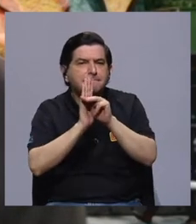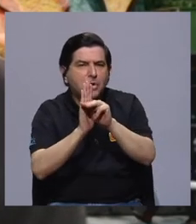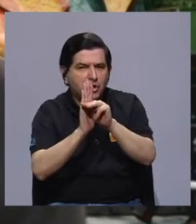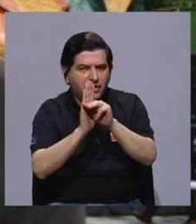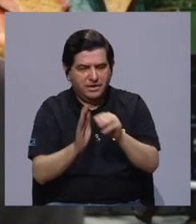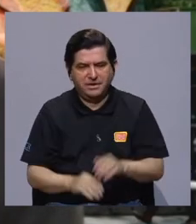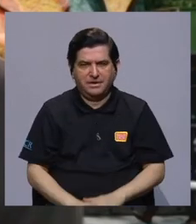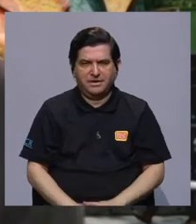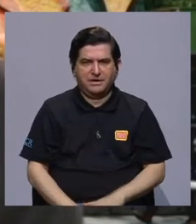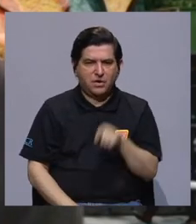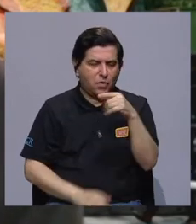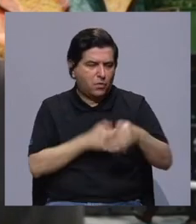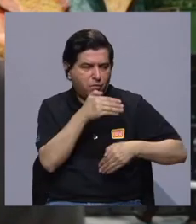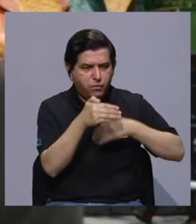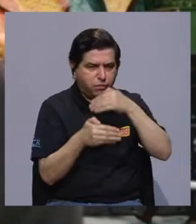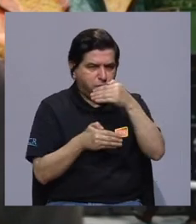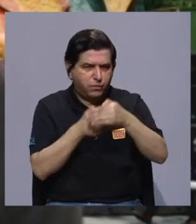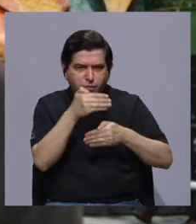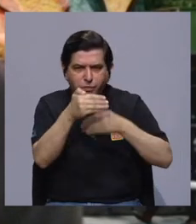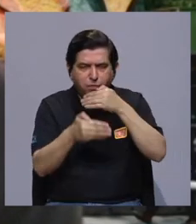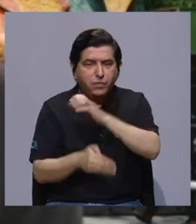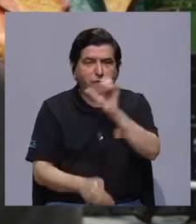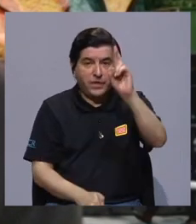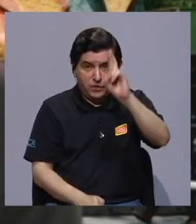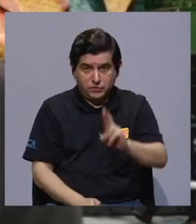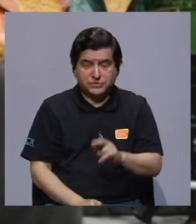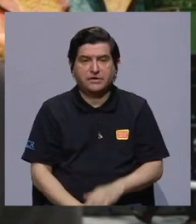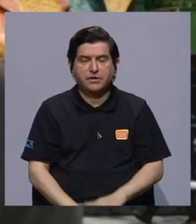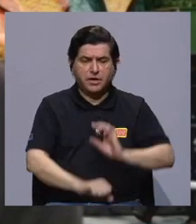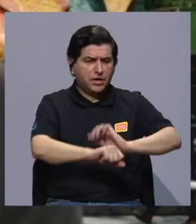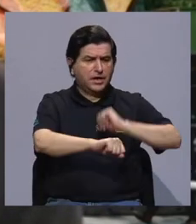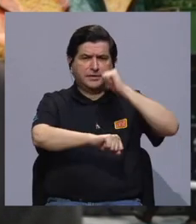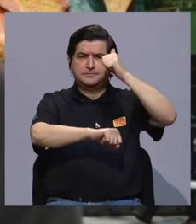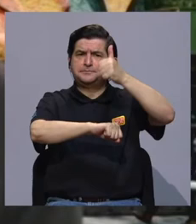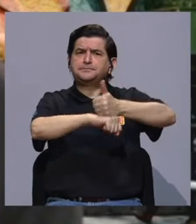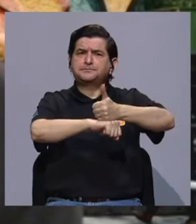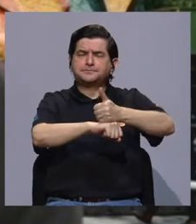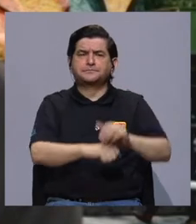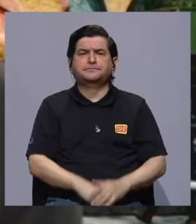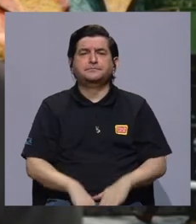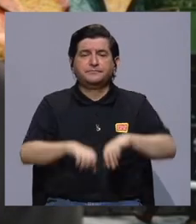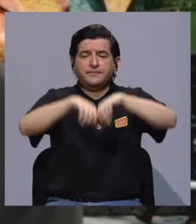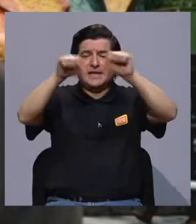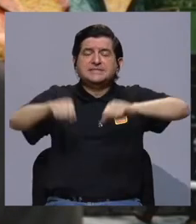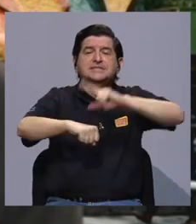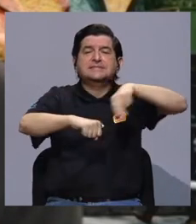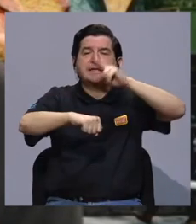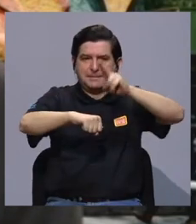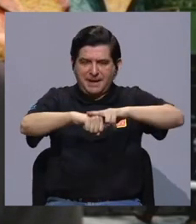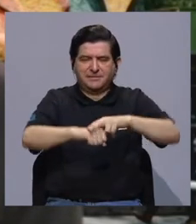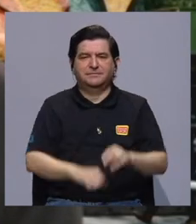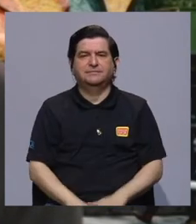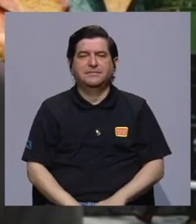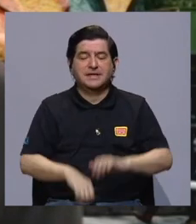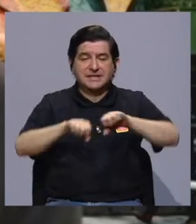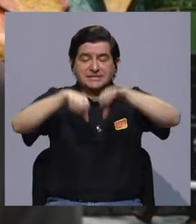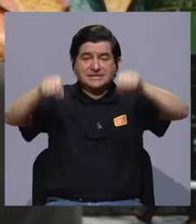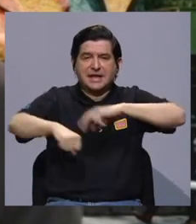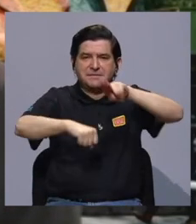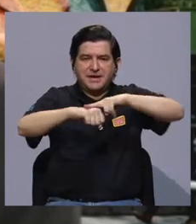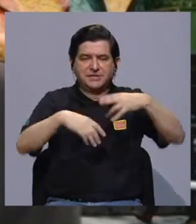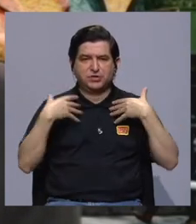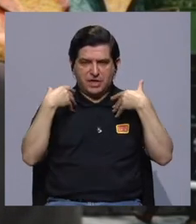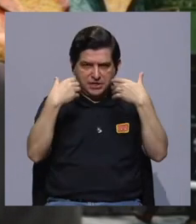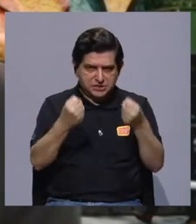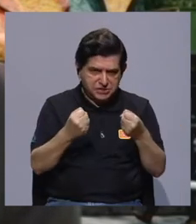de gestión en Costa Rica ha estado determinado por sistemas nacionales. Hay sistema nacional